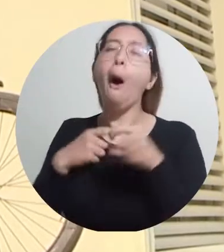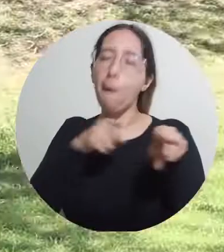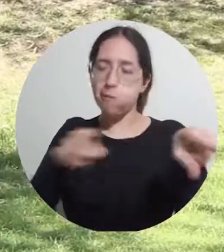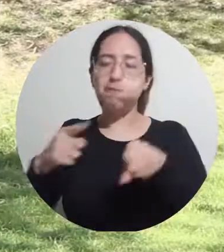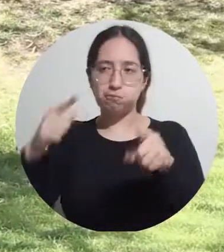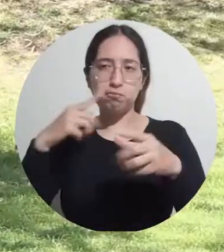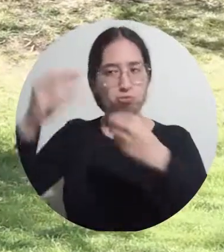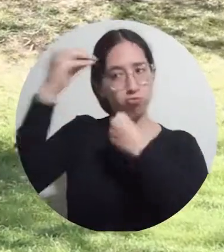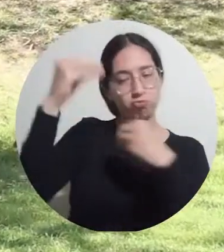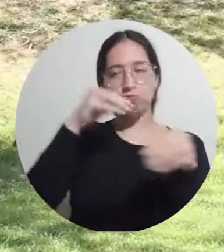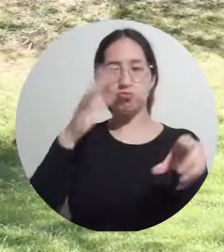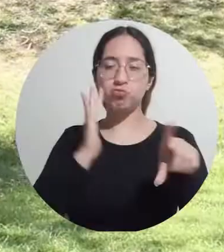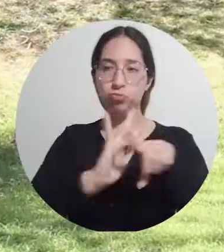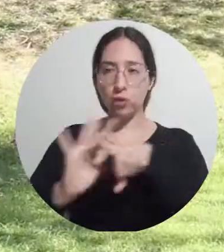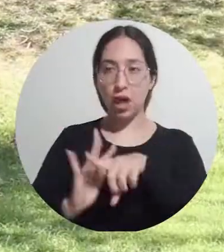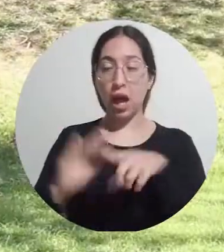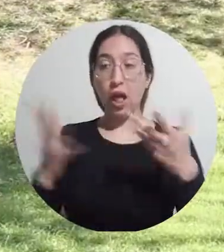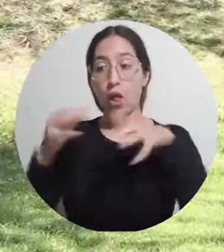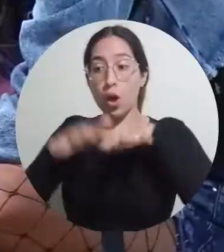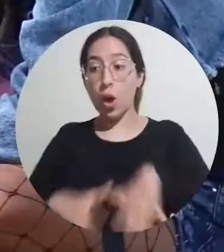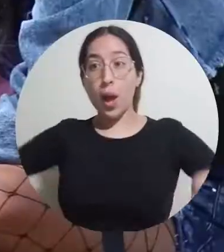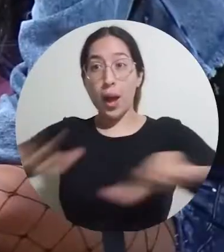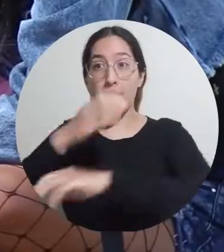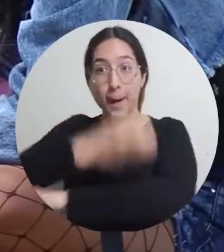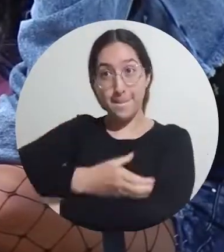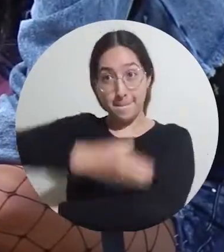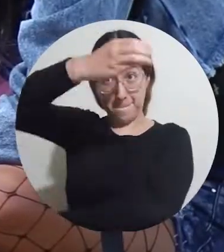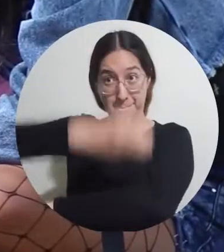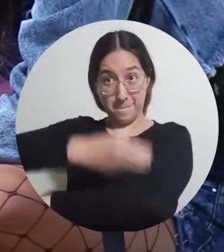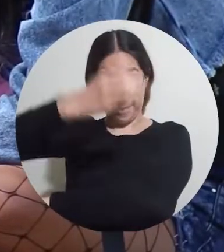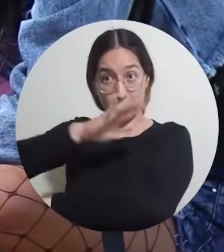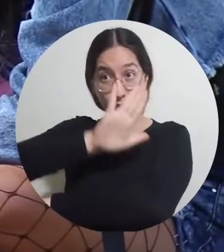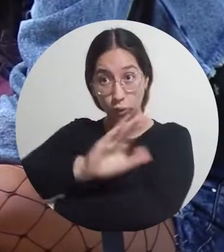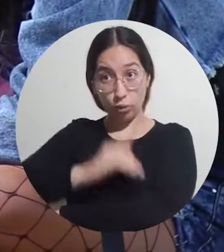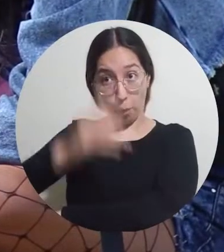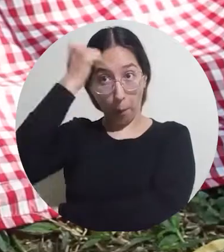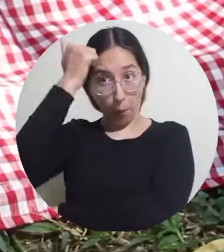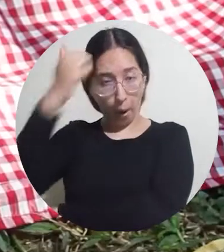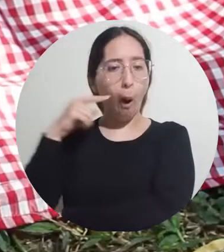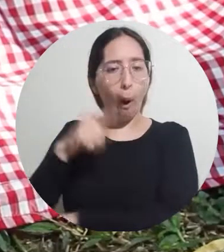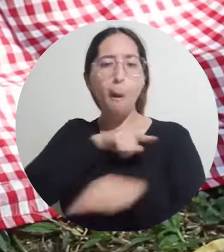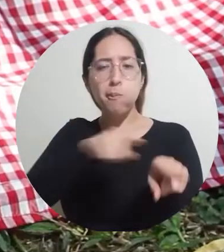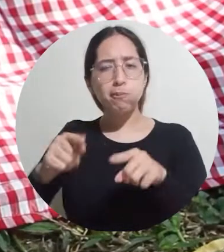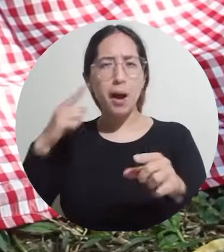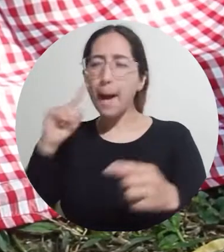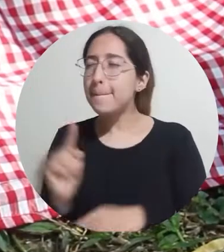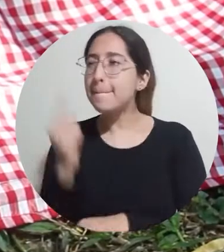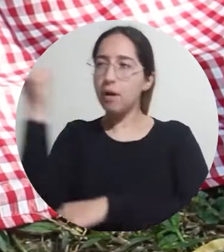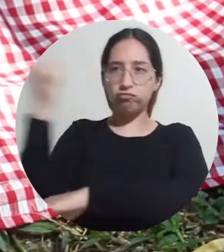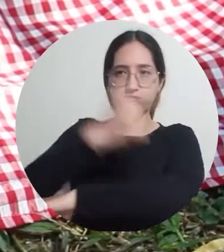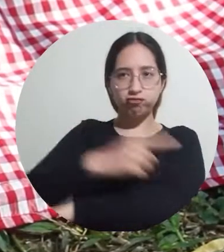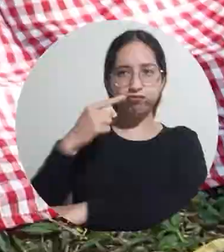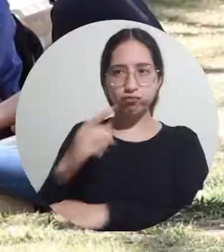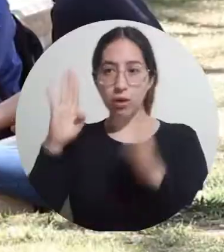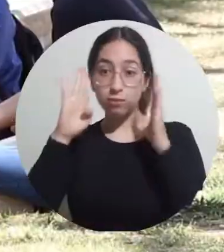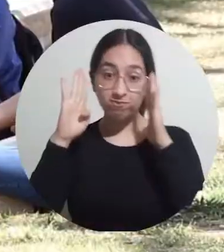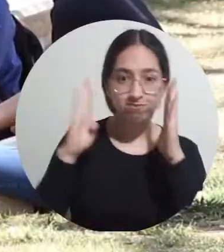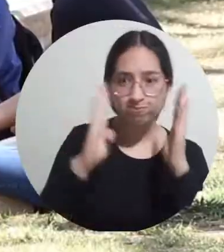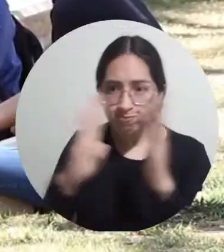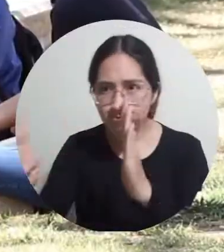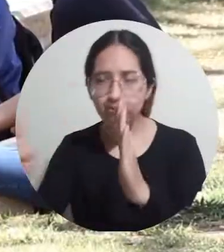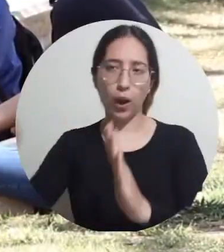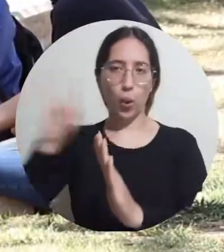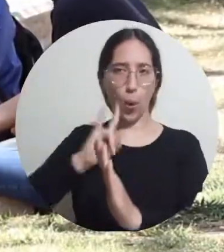En la zona del lago contigua al edificio docente, la Universidad del Magdalena desarrolló la primera jornada de Escuchatón, una